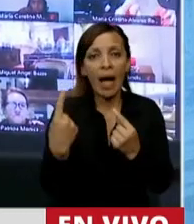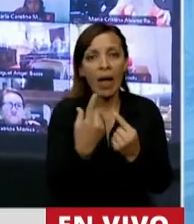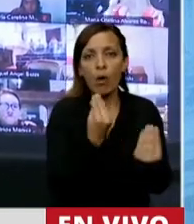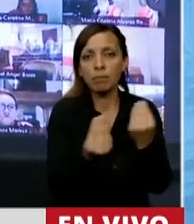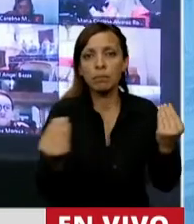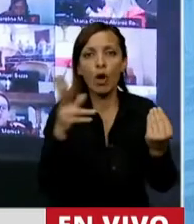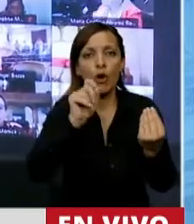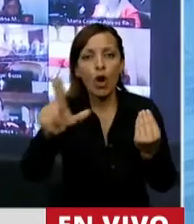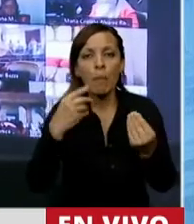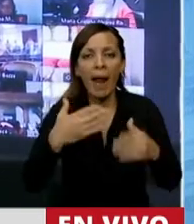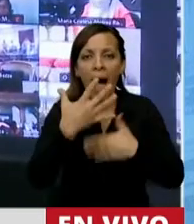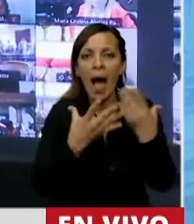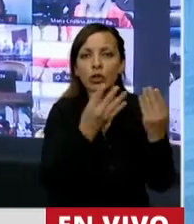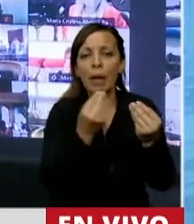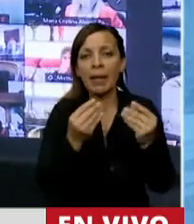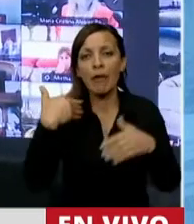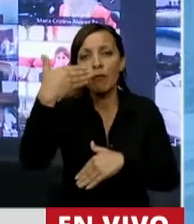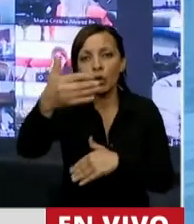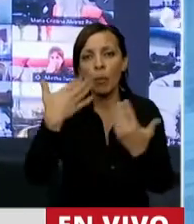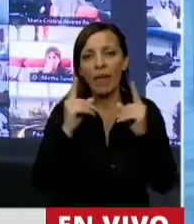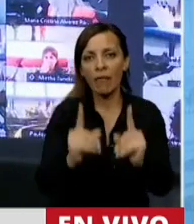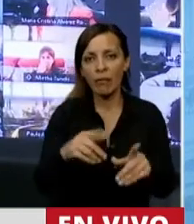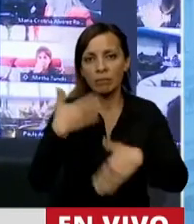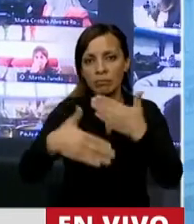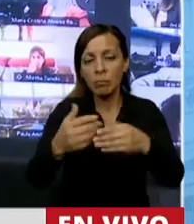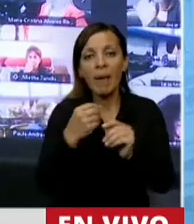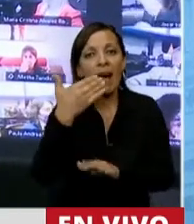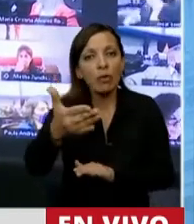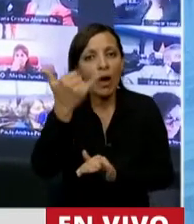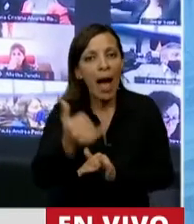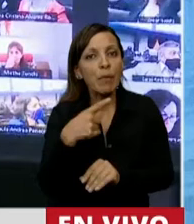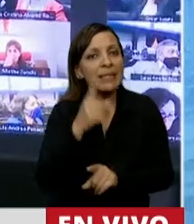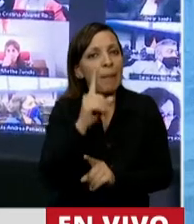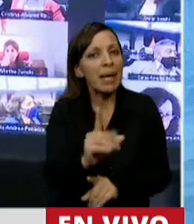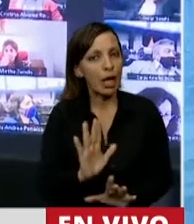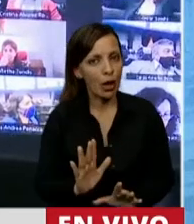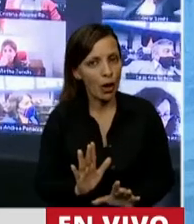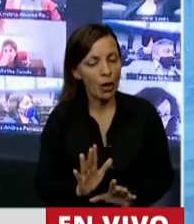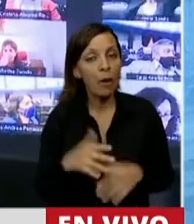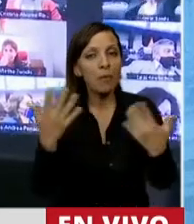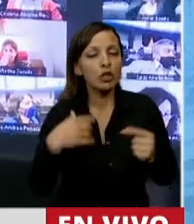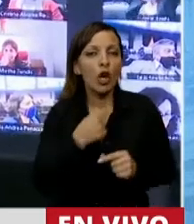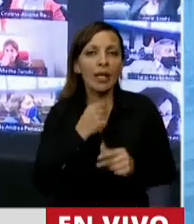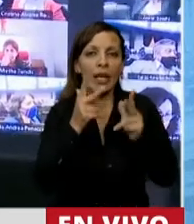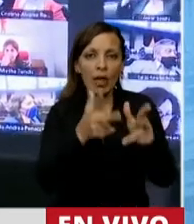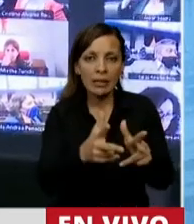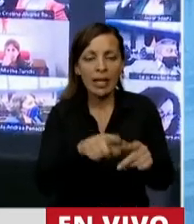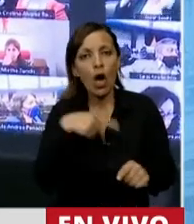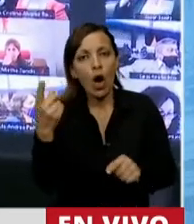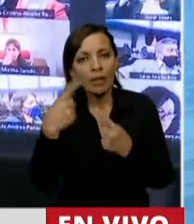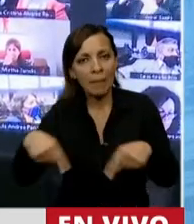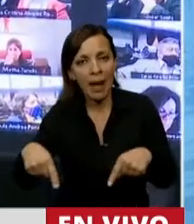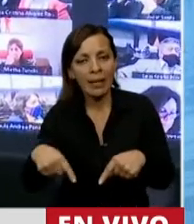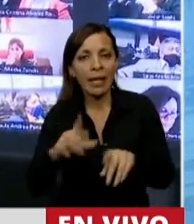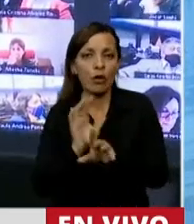lugar para contribuir a que el futuro sea sostenible y que tengamos un futuro, porque eso es lo que está en riesgo. Por eso, justamente quería decir también, la otra parte